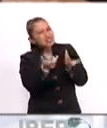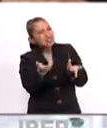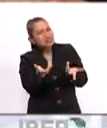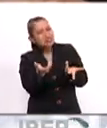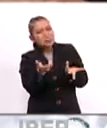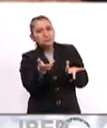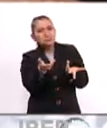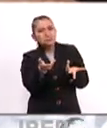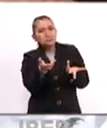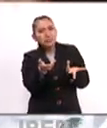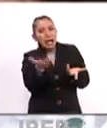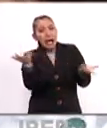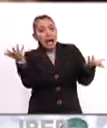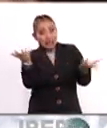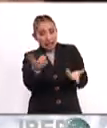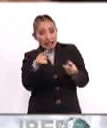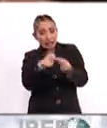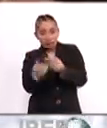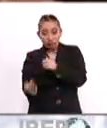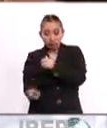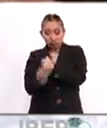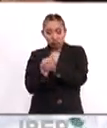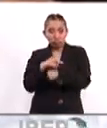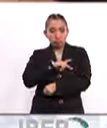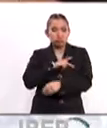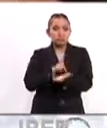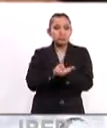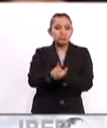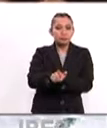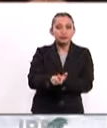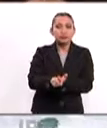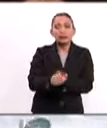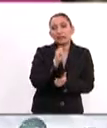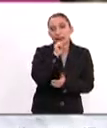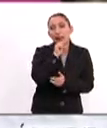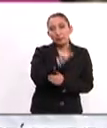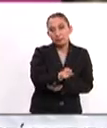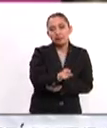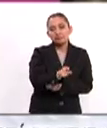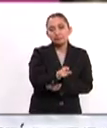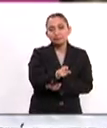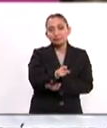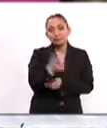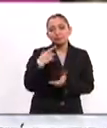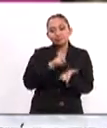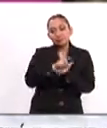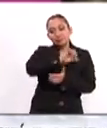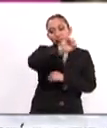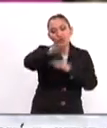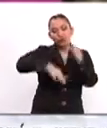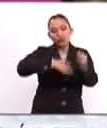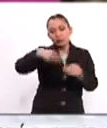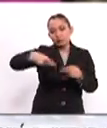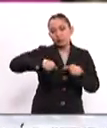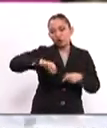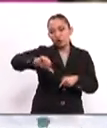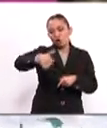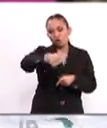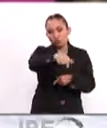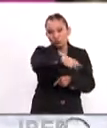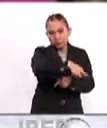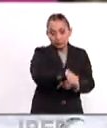ejercer y defender sus derechos, así como también los derechos de todos los demás.